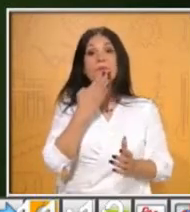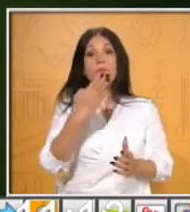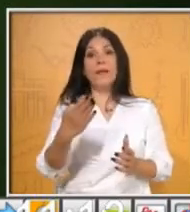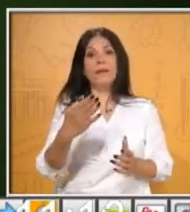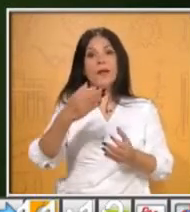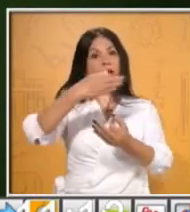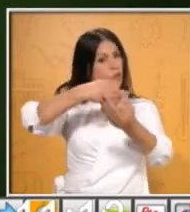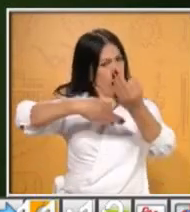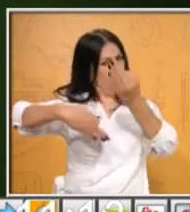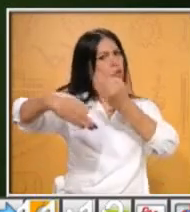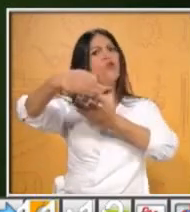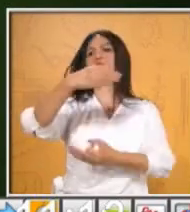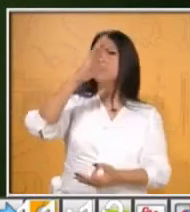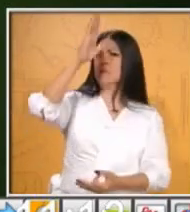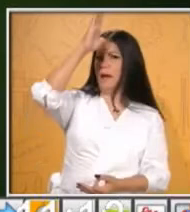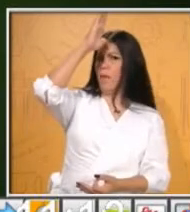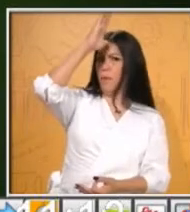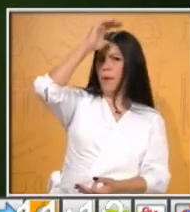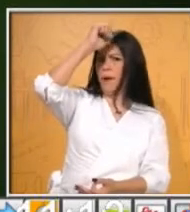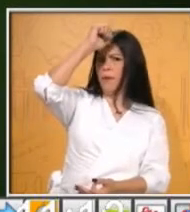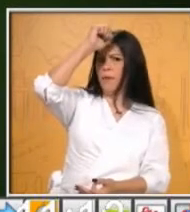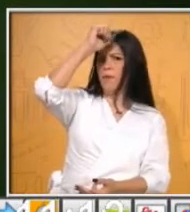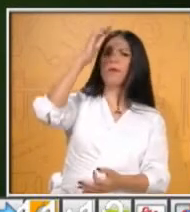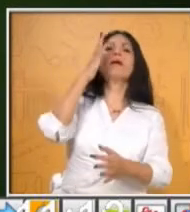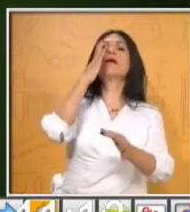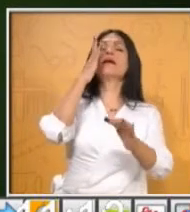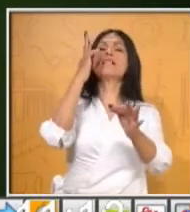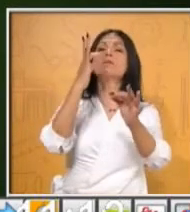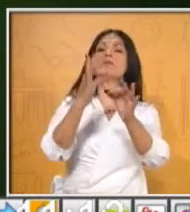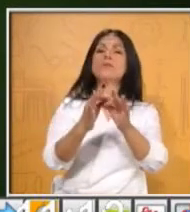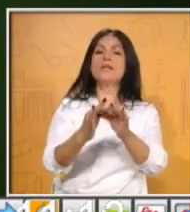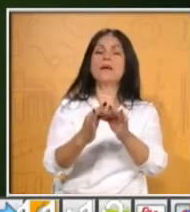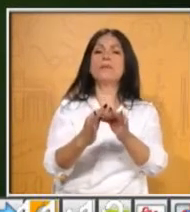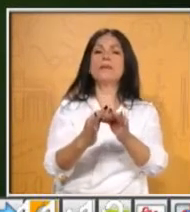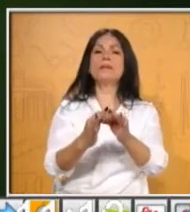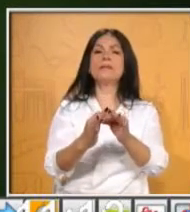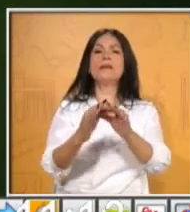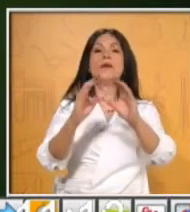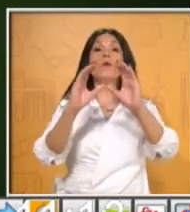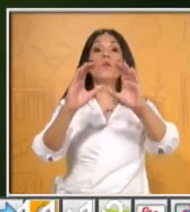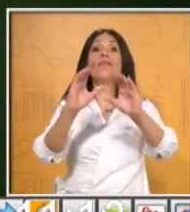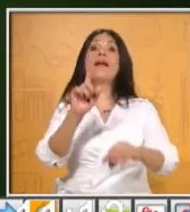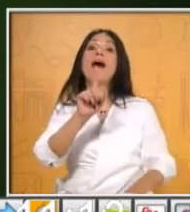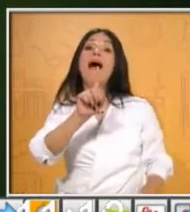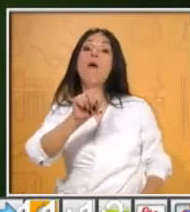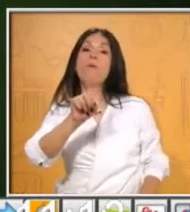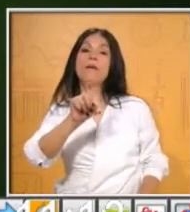somos responsables. Una de ellas y la más común que se fomenta es el cuidado del agua.